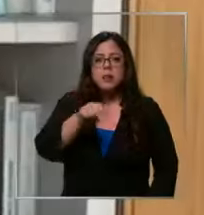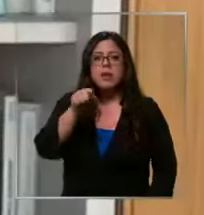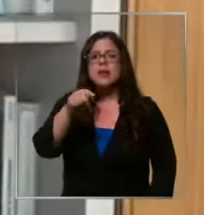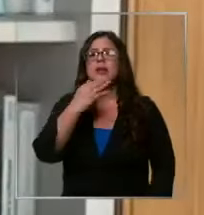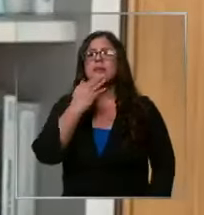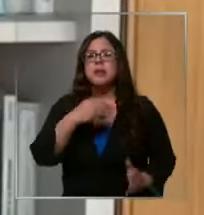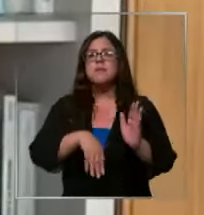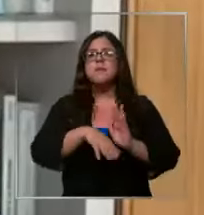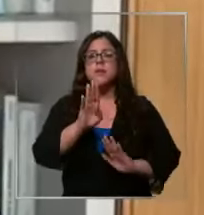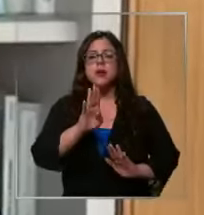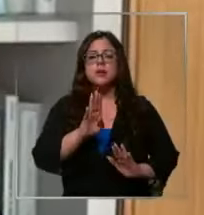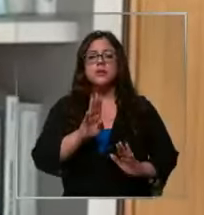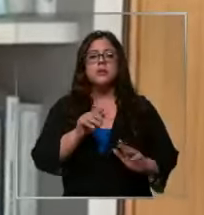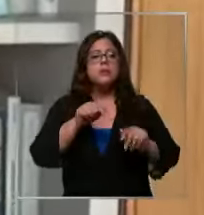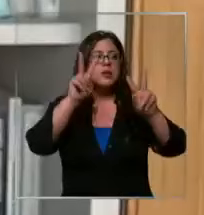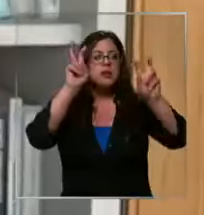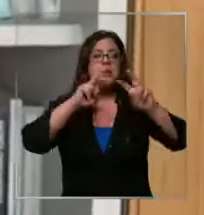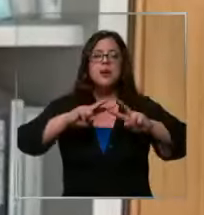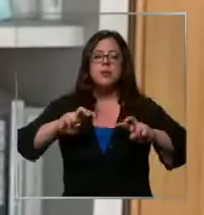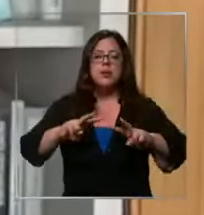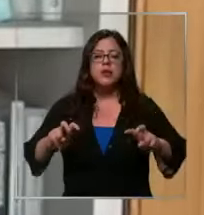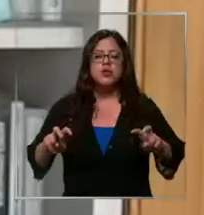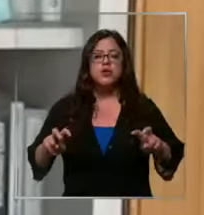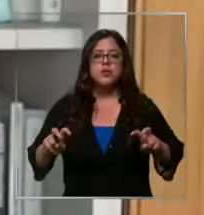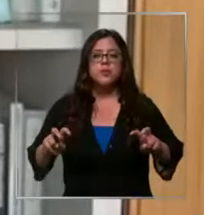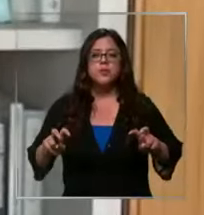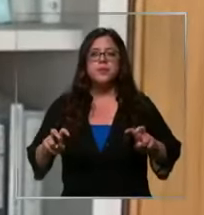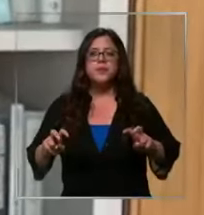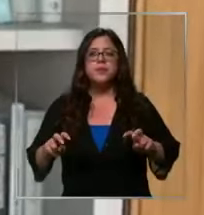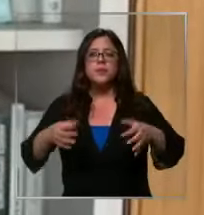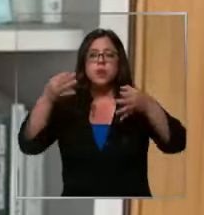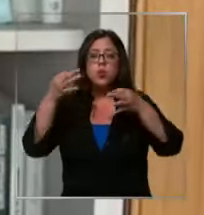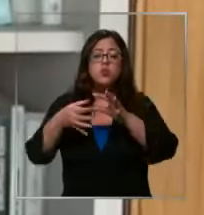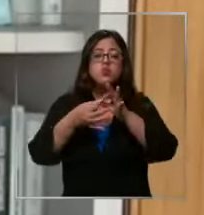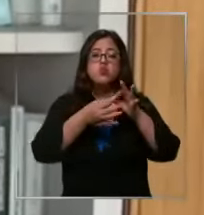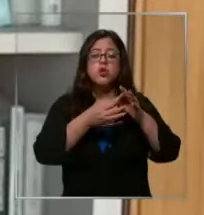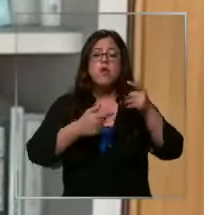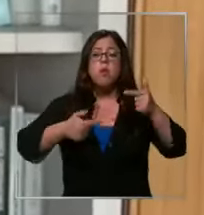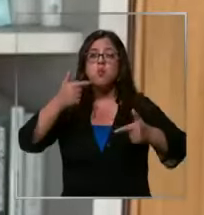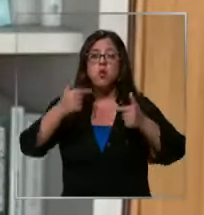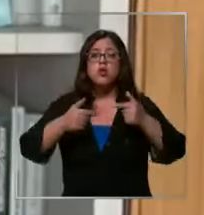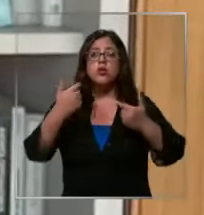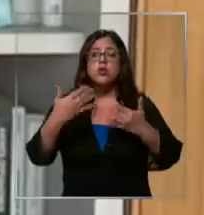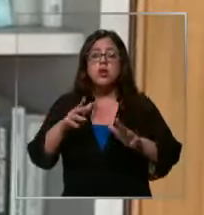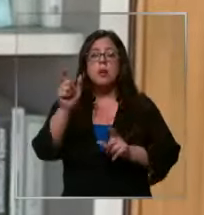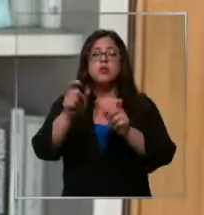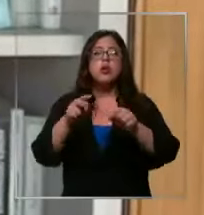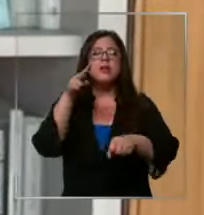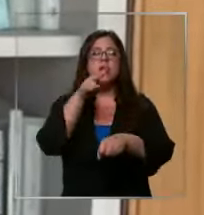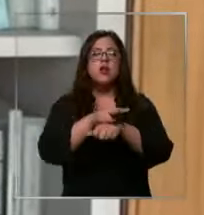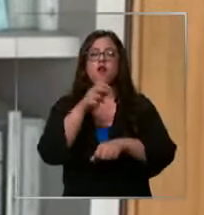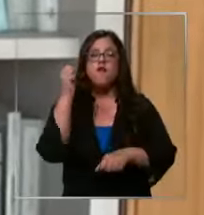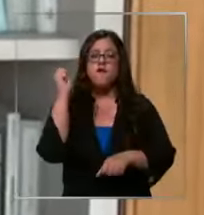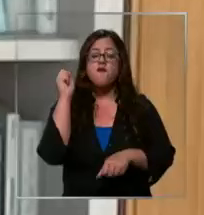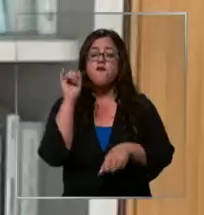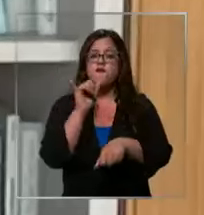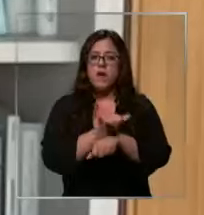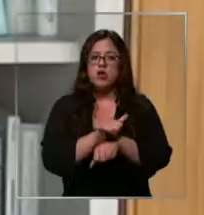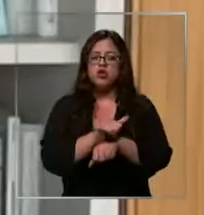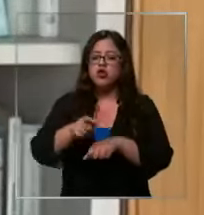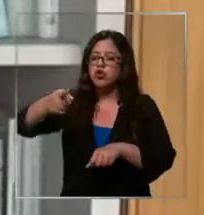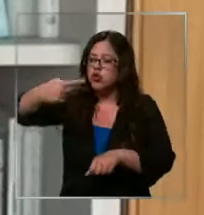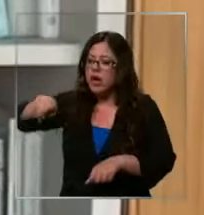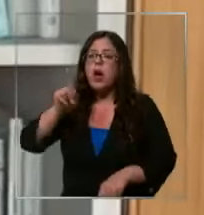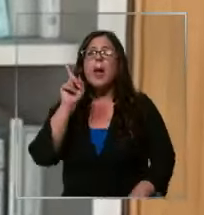Además de una investigación iniciada con motivaciones políticas, han presentado testigos falsos que han ido a